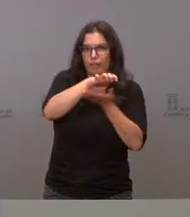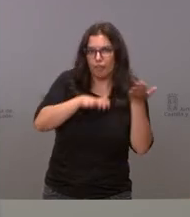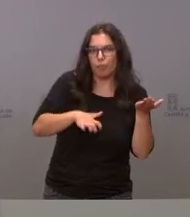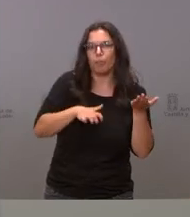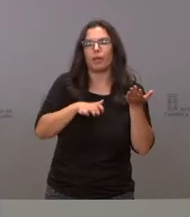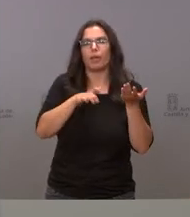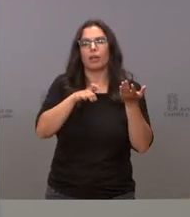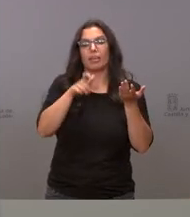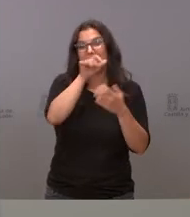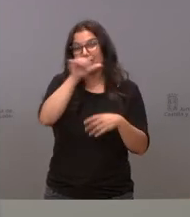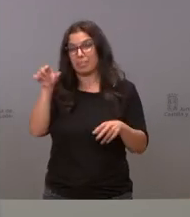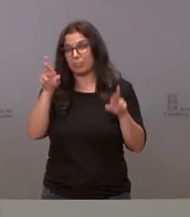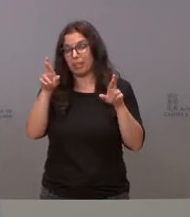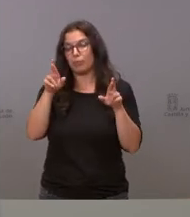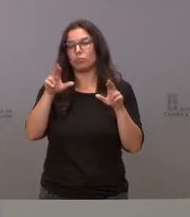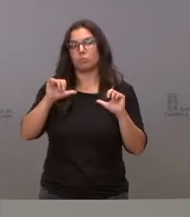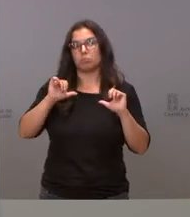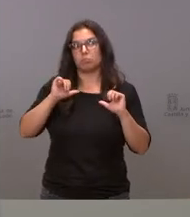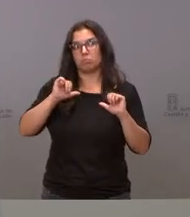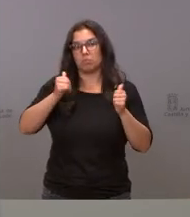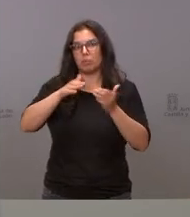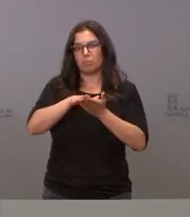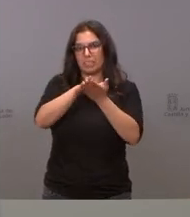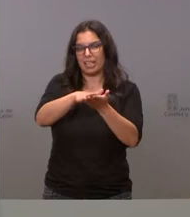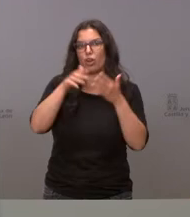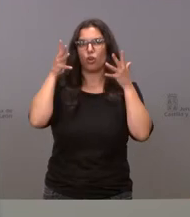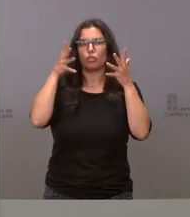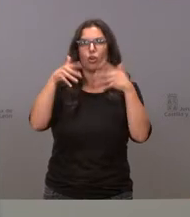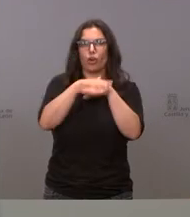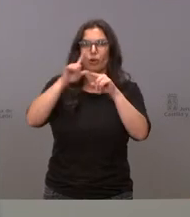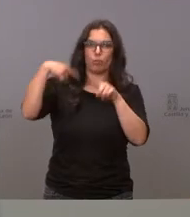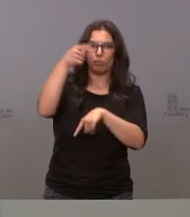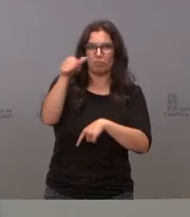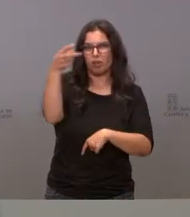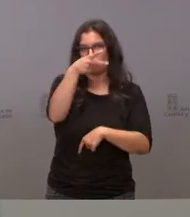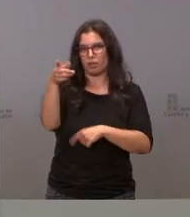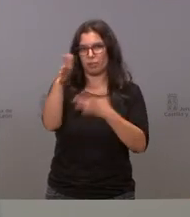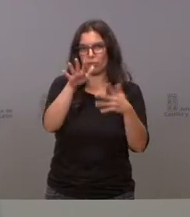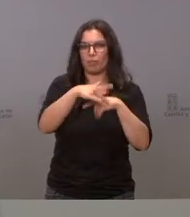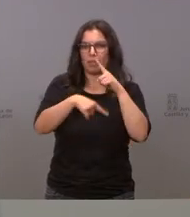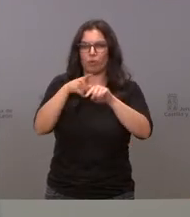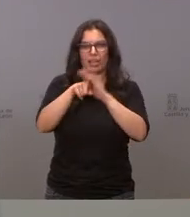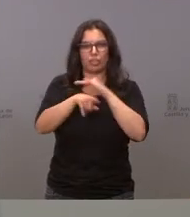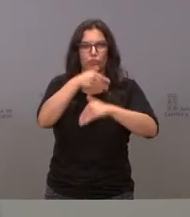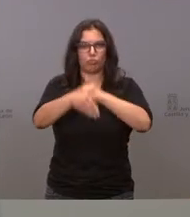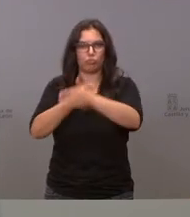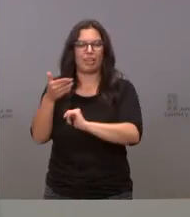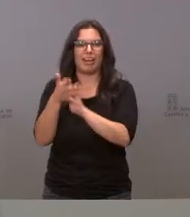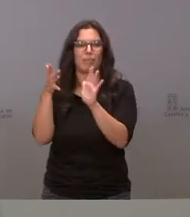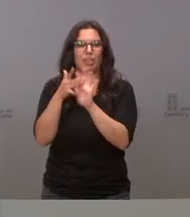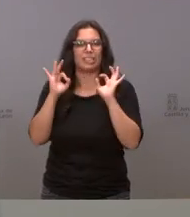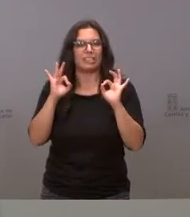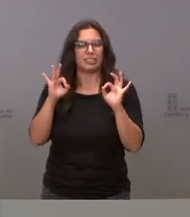en esta semana poder presentarlo ya a Consejo de Gobierno la semana que viene o la siguiente para poder tramitarlo con rapidez